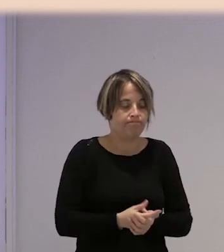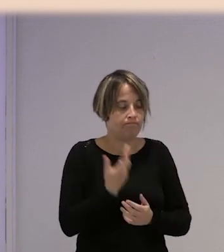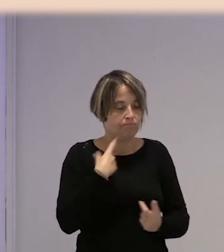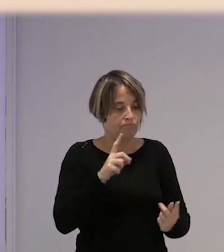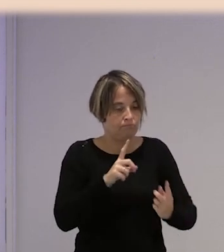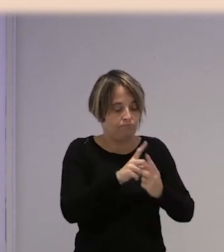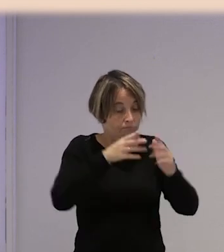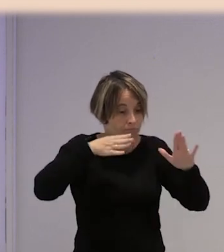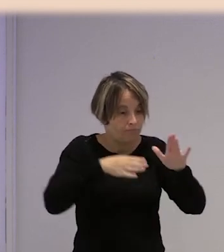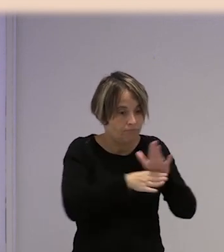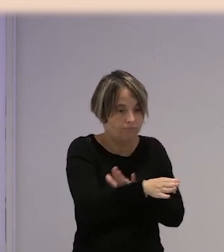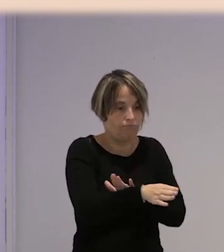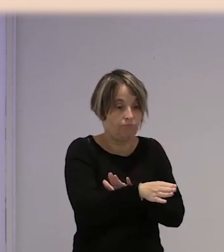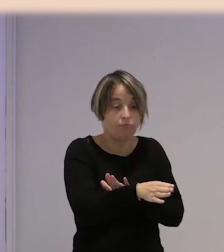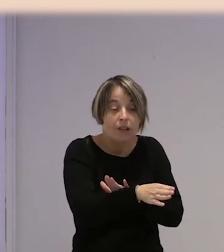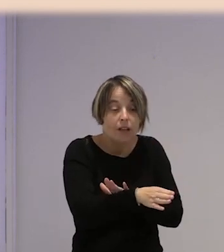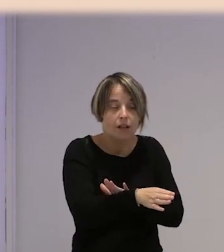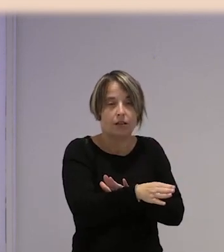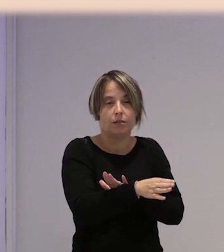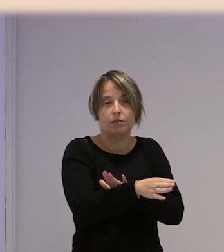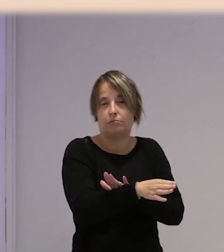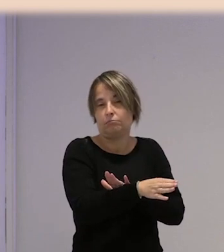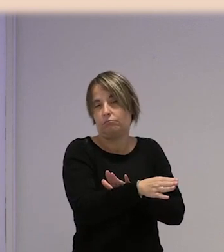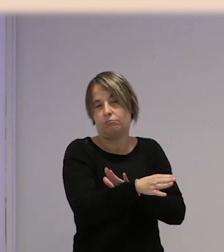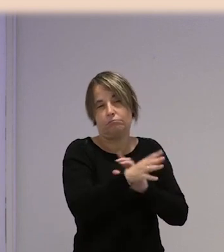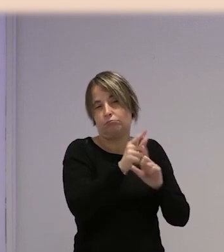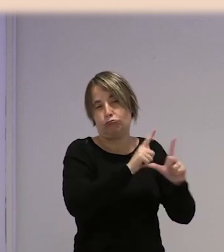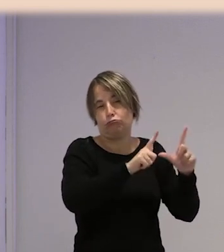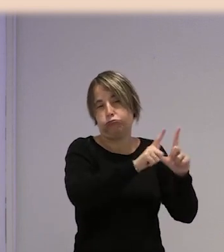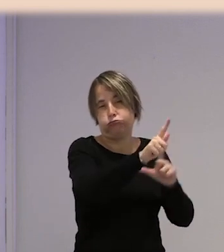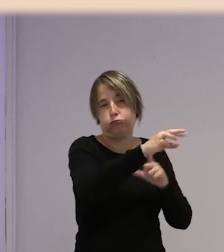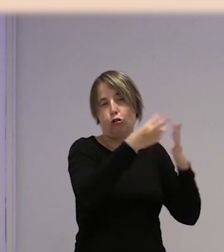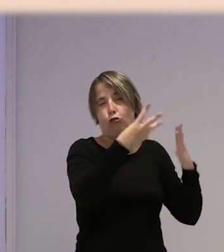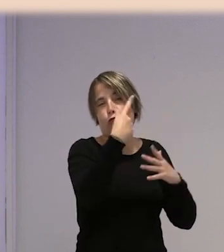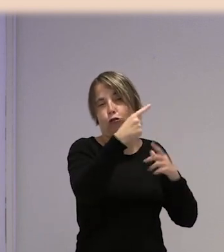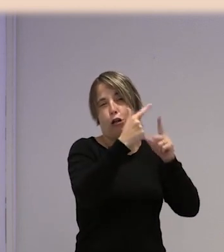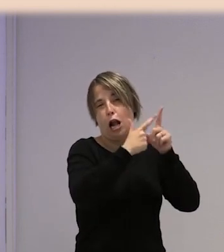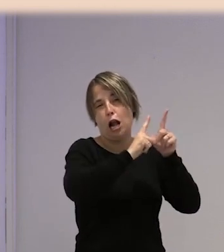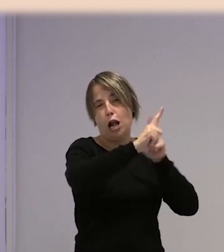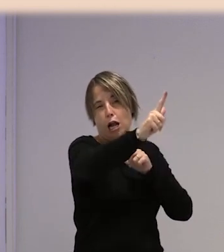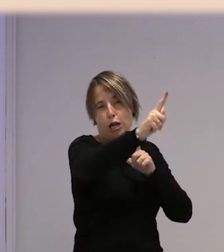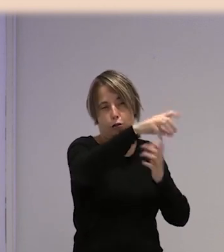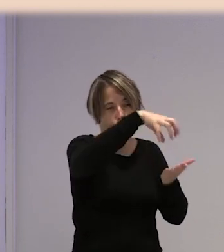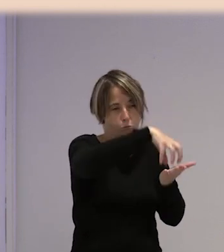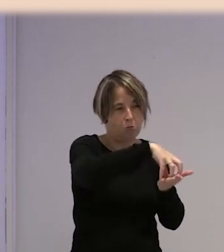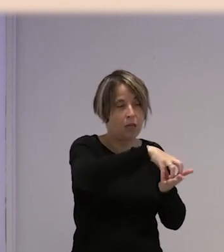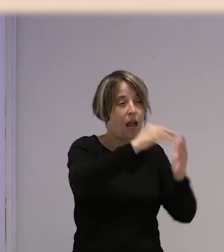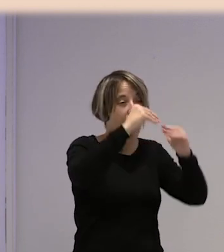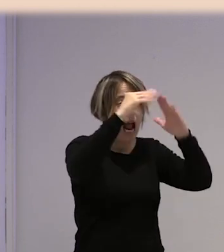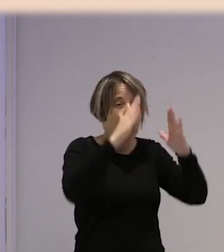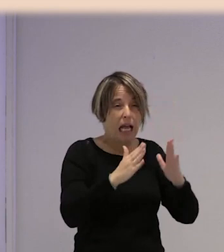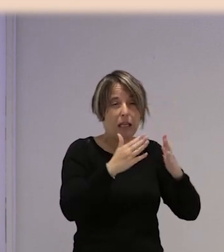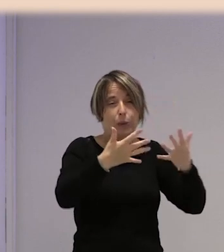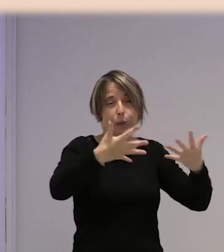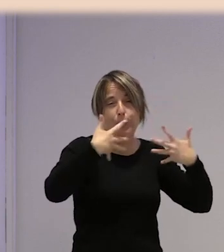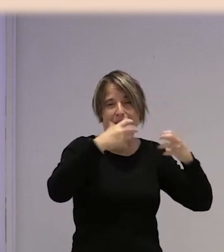allá y entramos, bueno, vivía por lo menos a 8 kilómetros o más del pueblo. Estaba en una casucha, sin